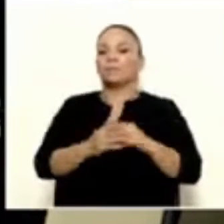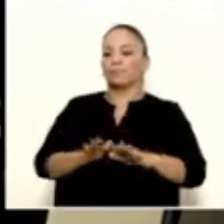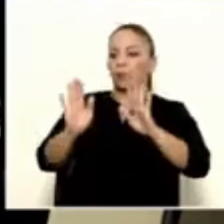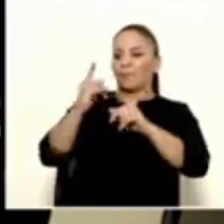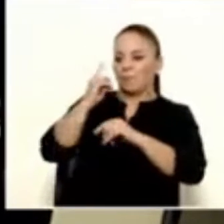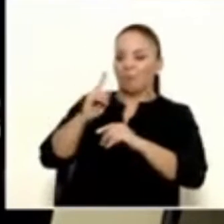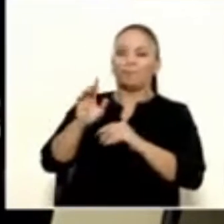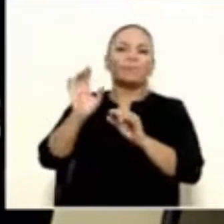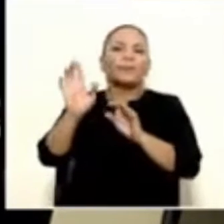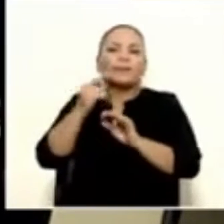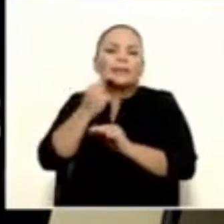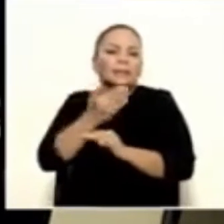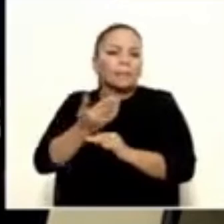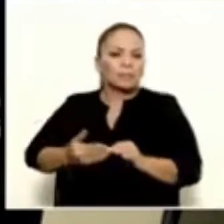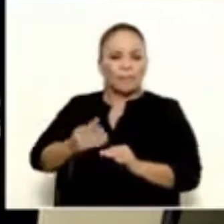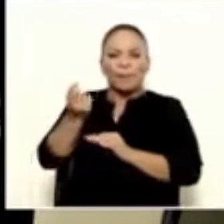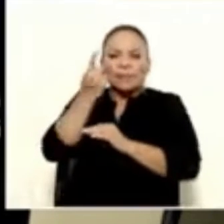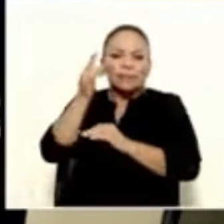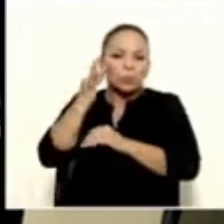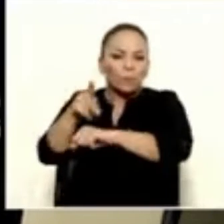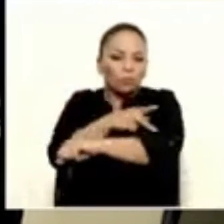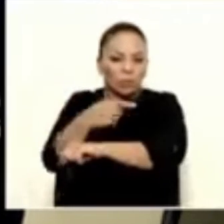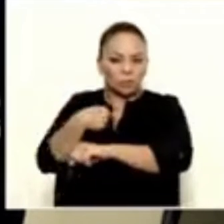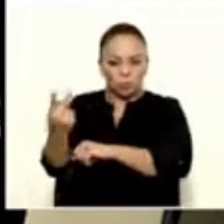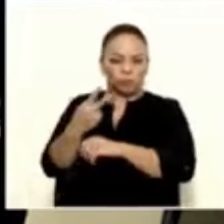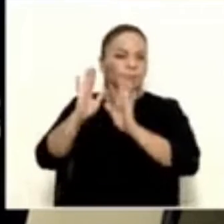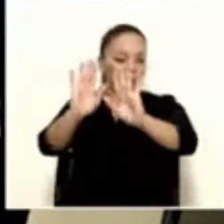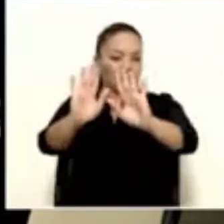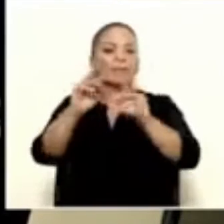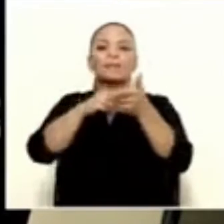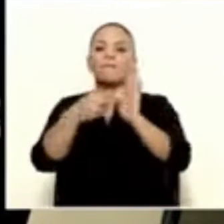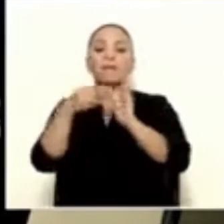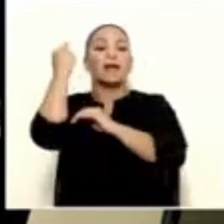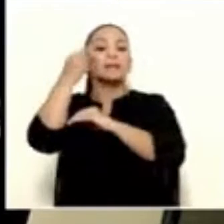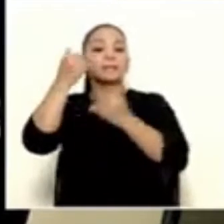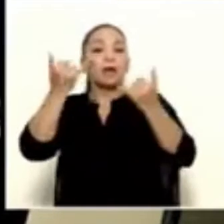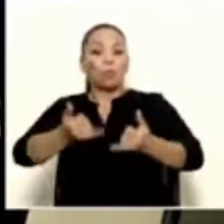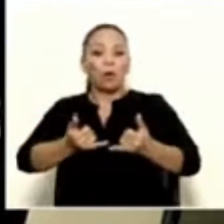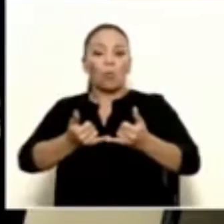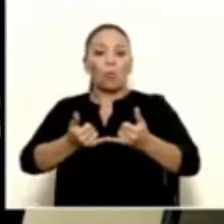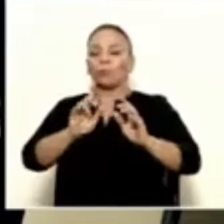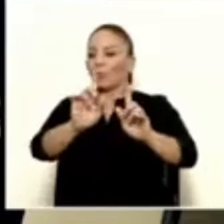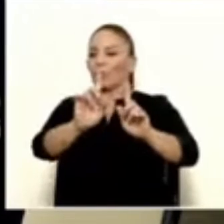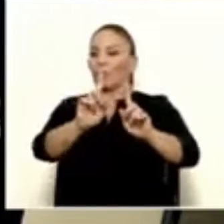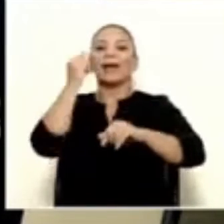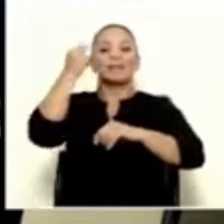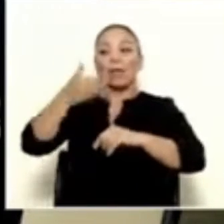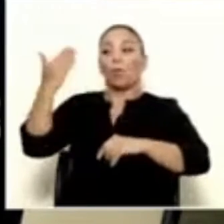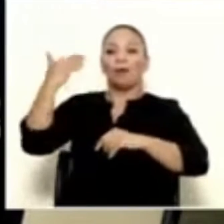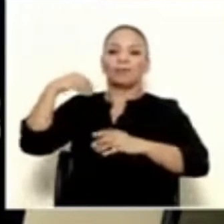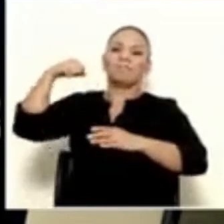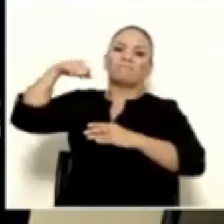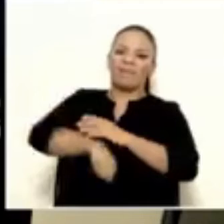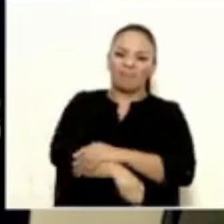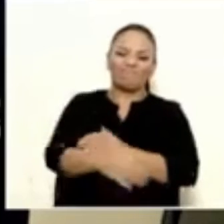señora de Pural y yo entendamos, o sea, el Estado en pocas palabras la regó, metió la